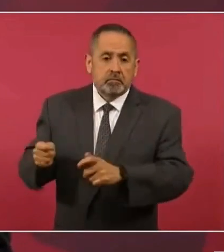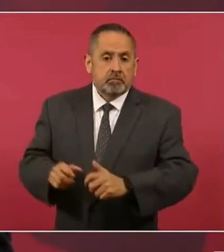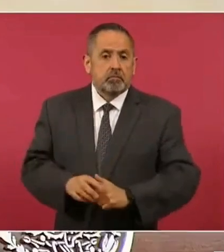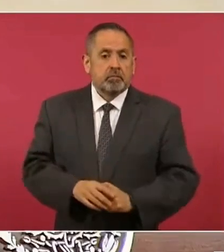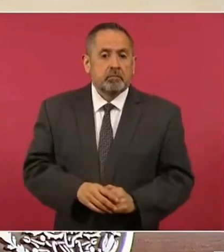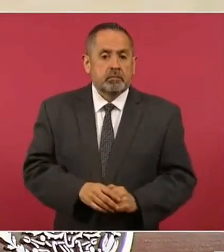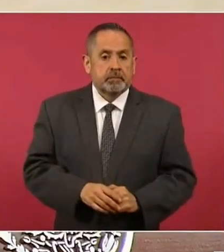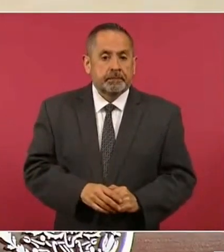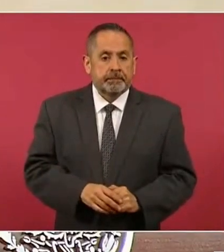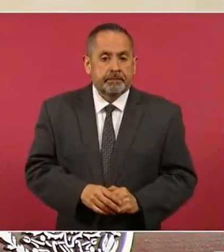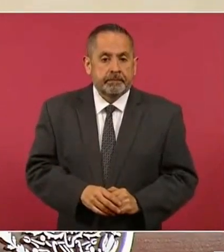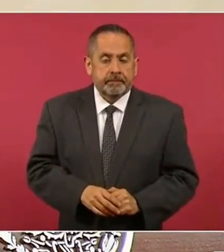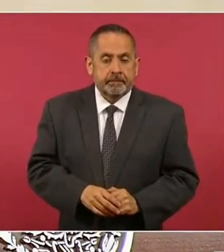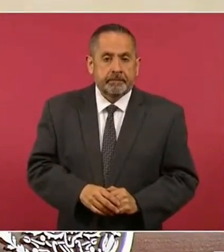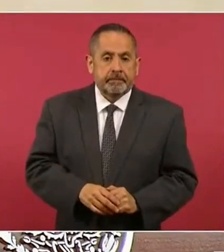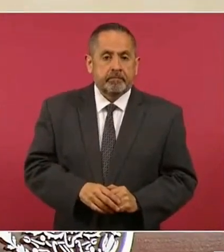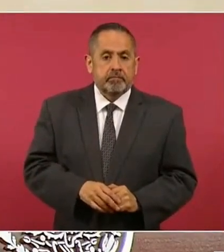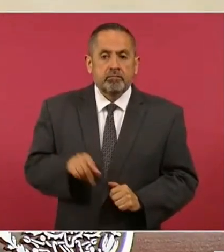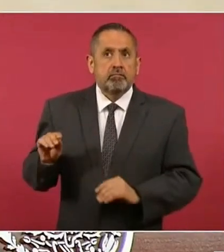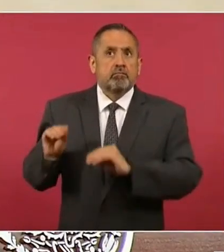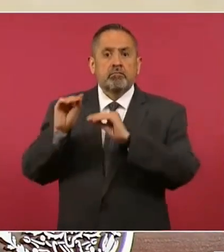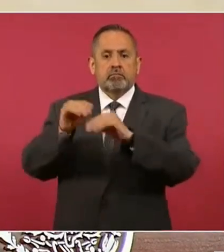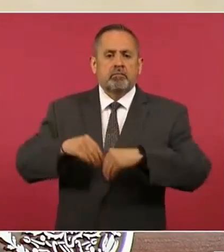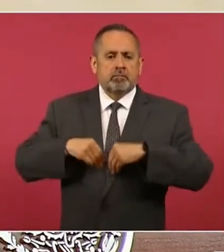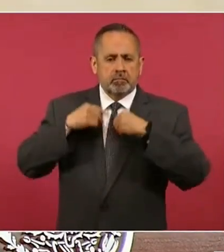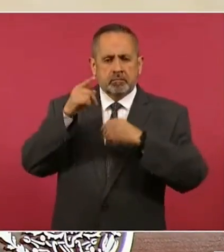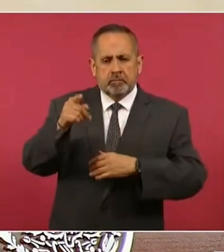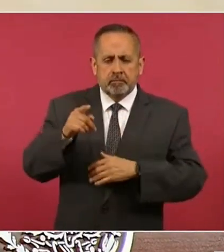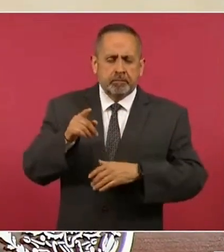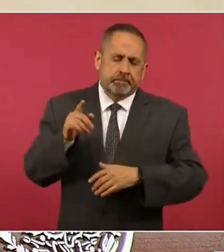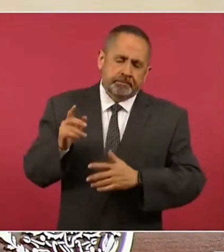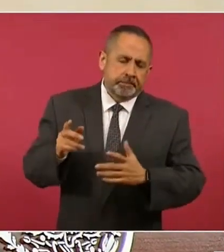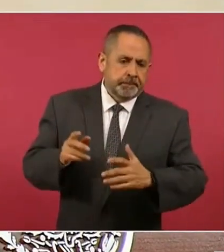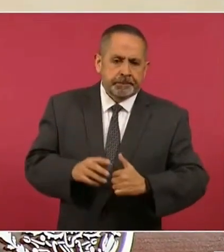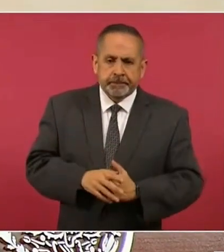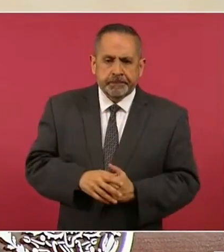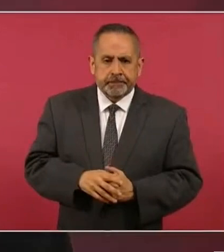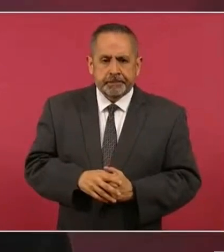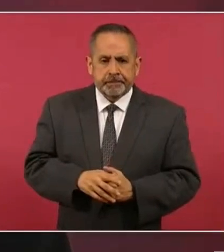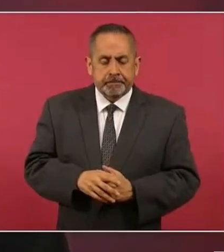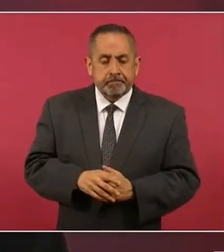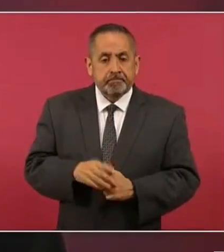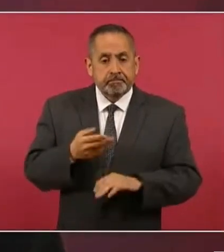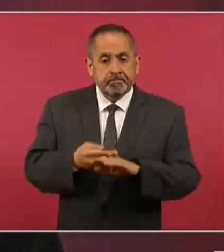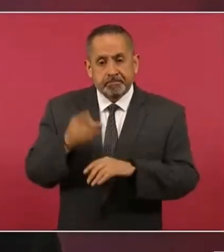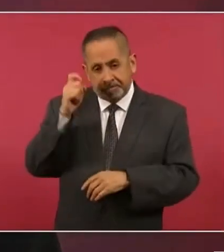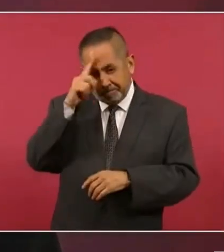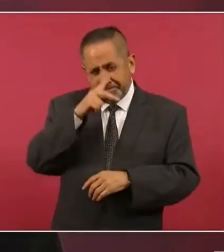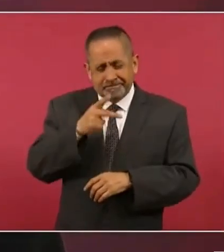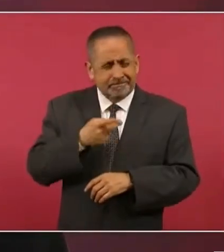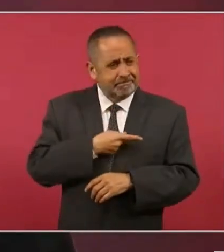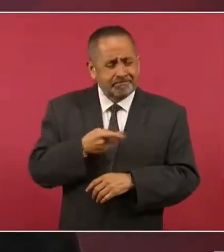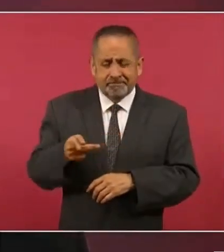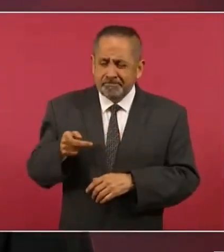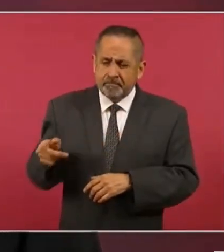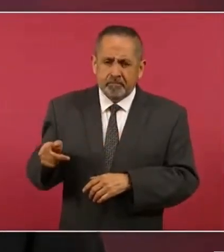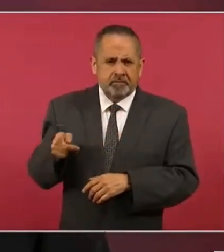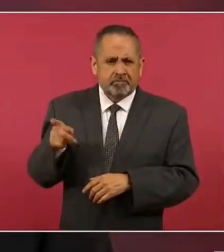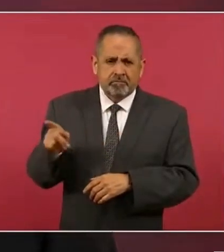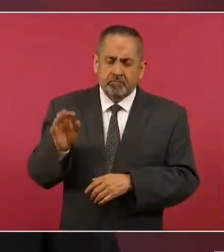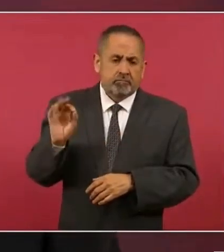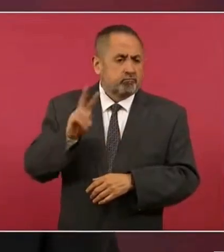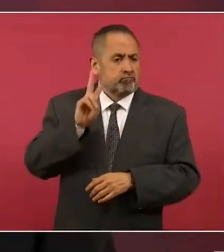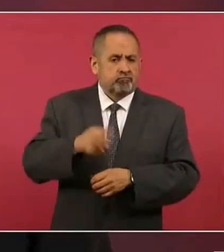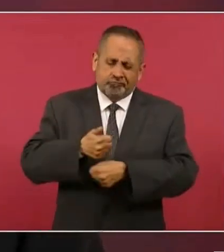ya vive en una situación muy difícil, precaria, pero es una